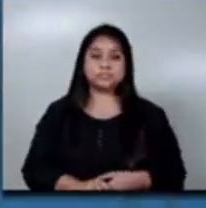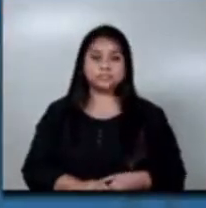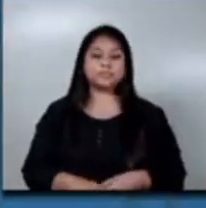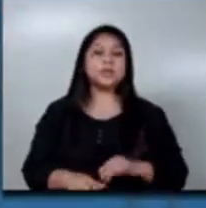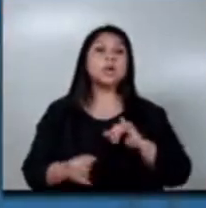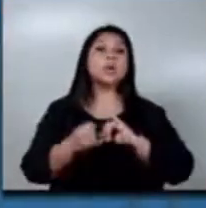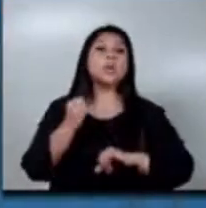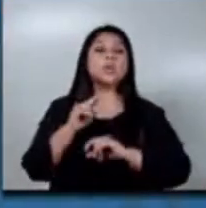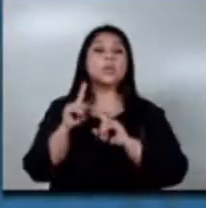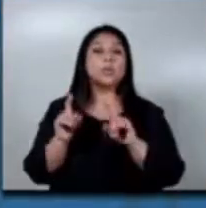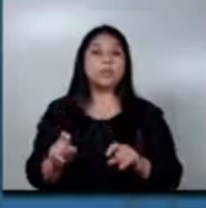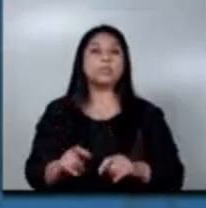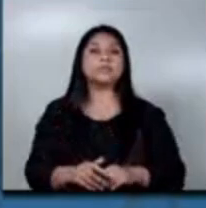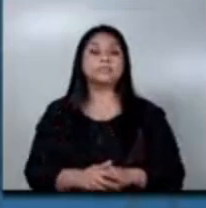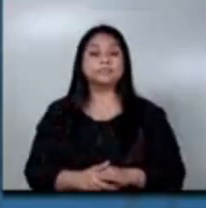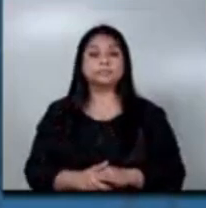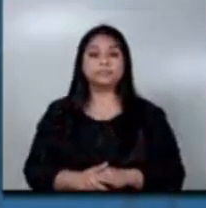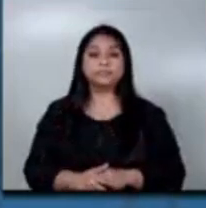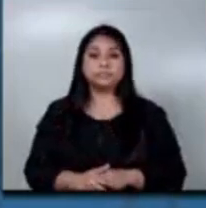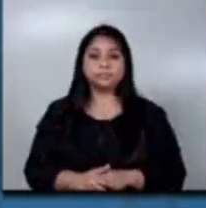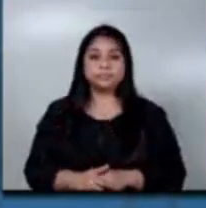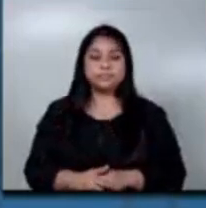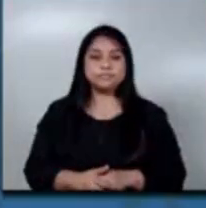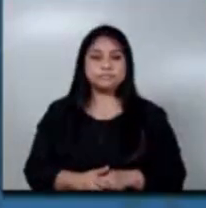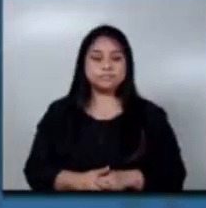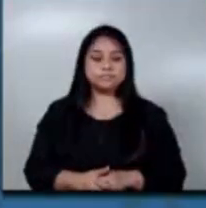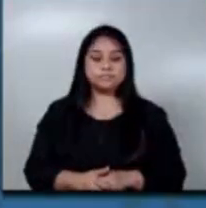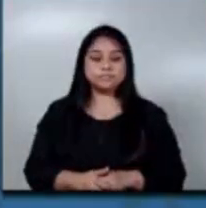periodista Eduardo Humaña de Canal de Gobierno.